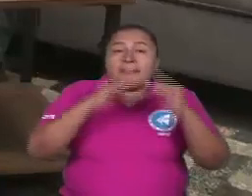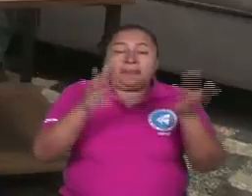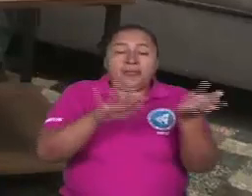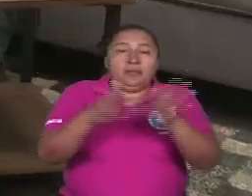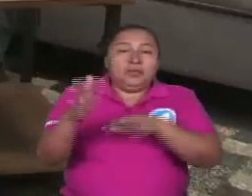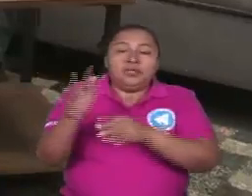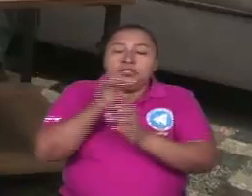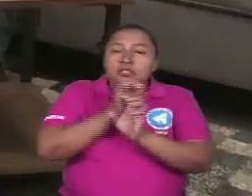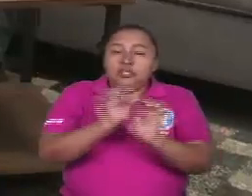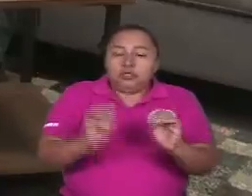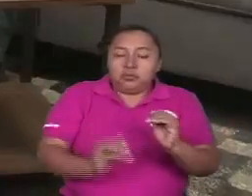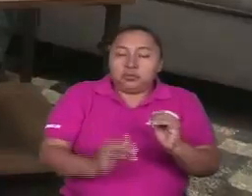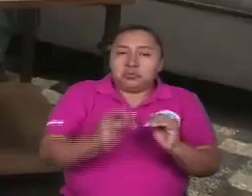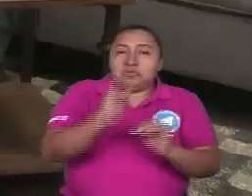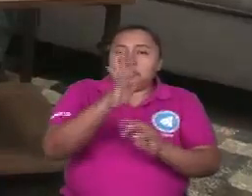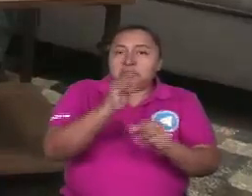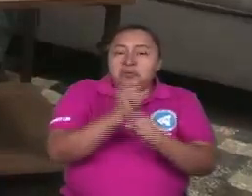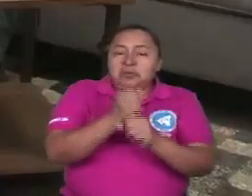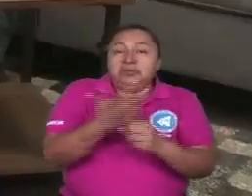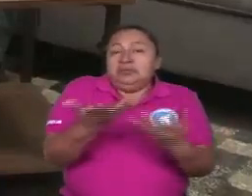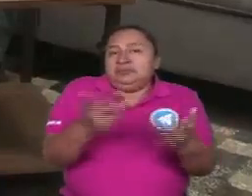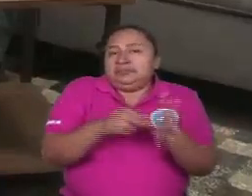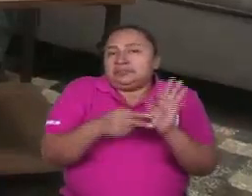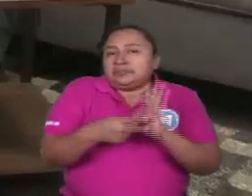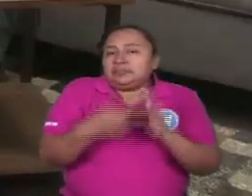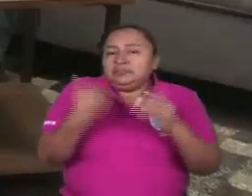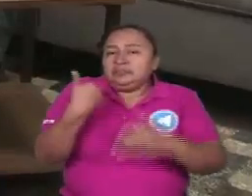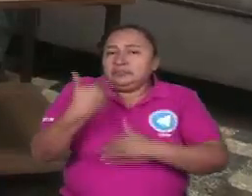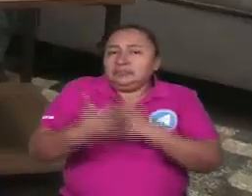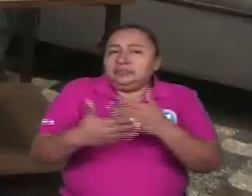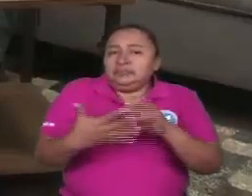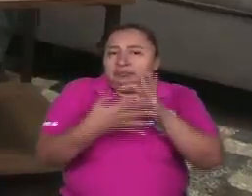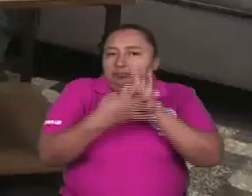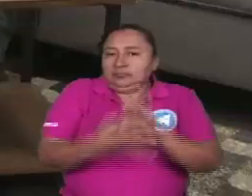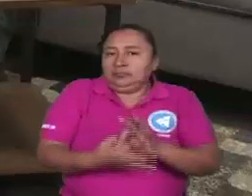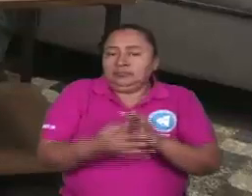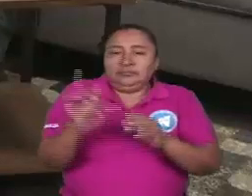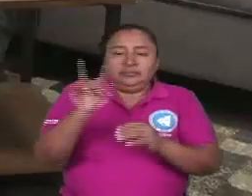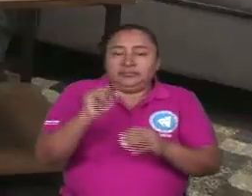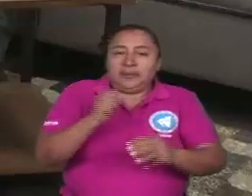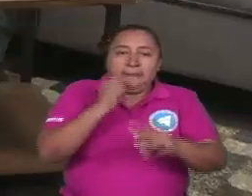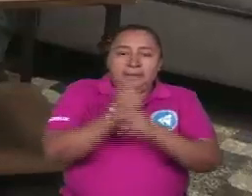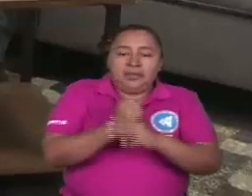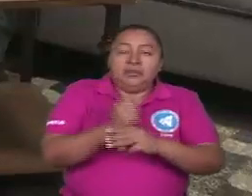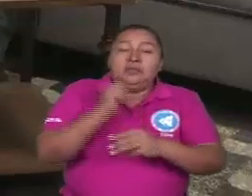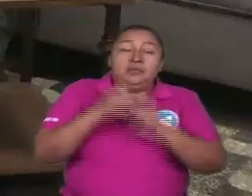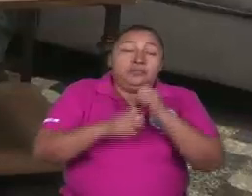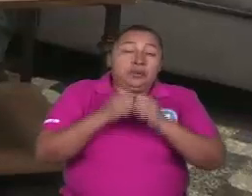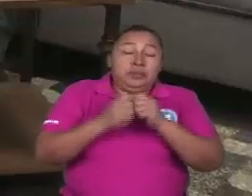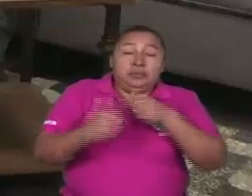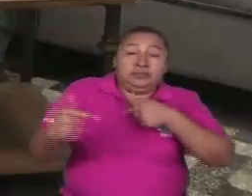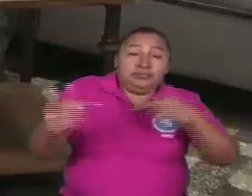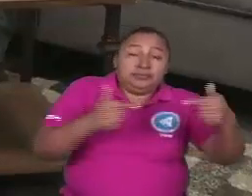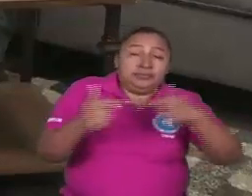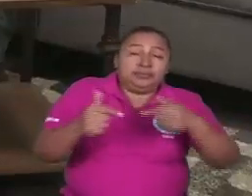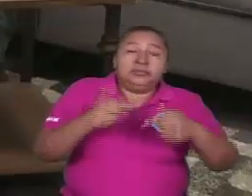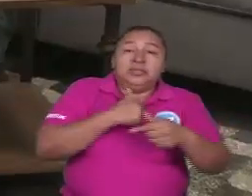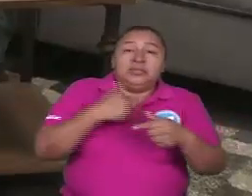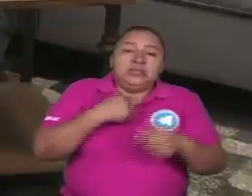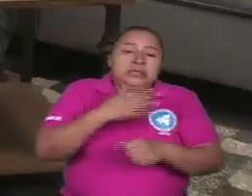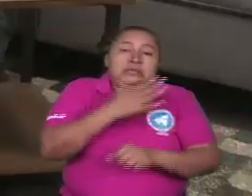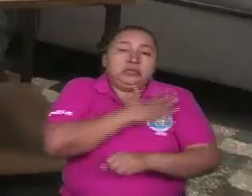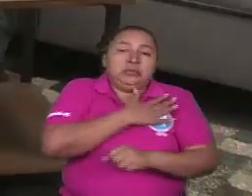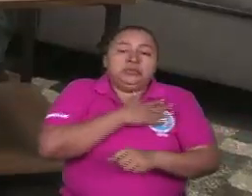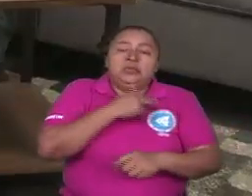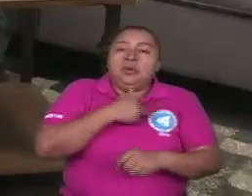de niños hasta los cinco años, es decir, es un proceso sistémico que si no los mata a través de un conflicto armado como efectivamente lo hacía con Somoza,